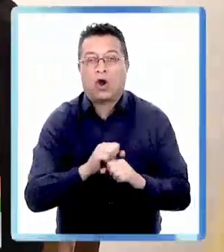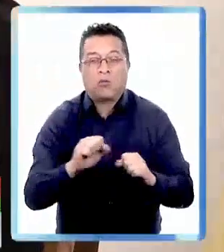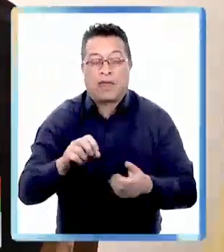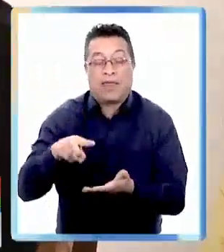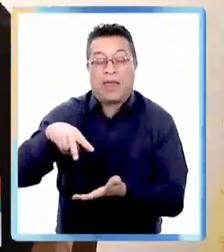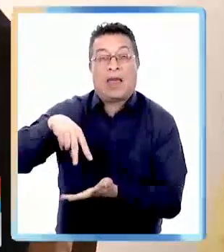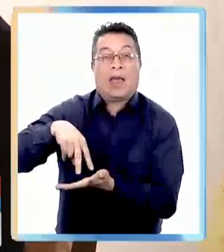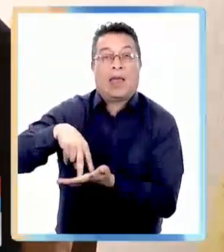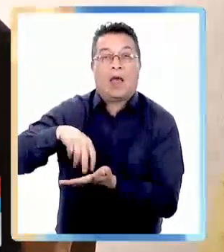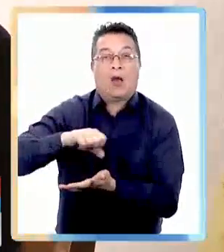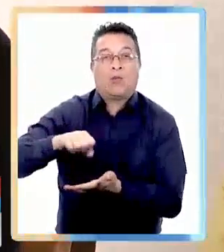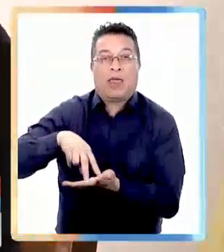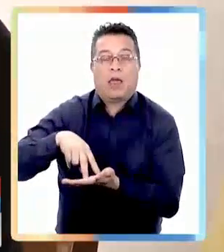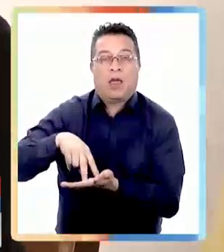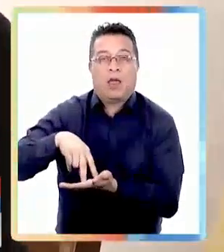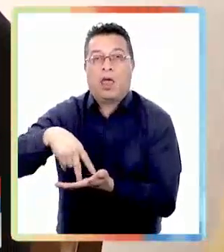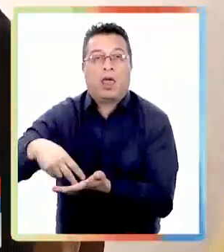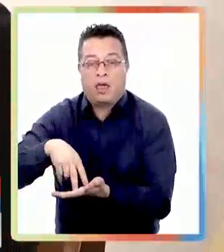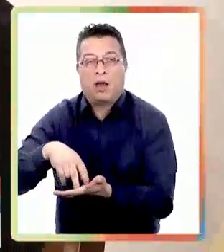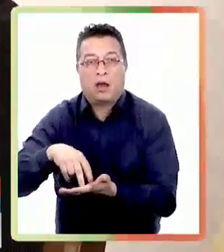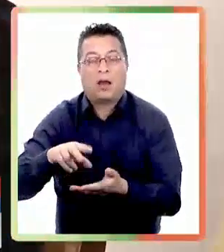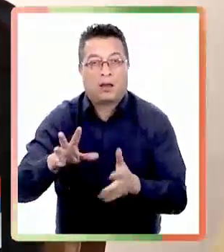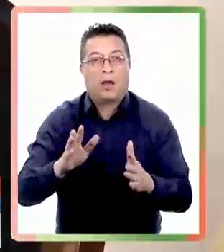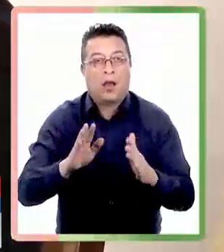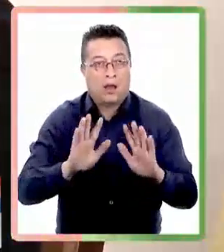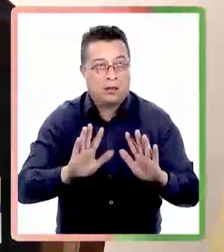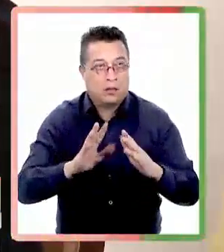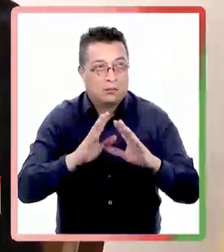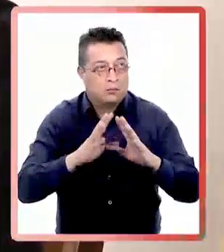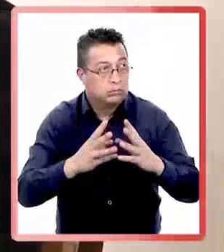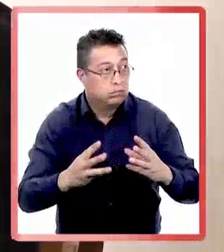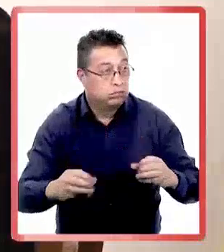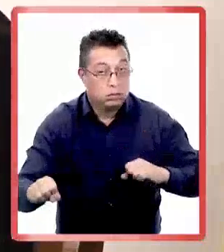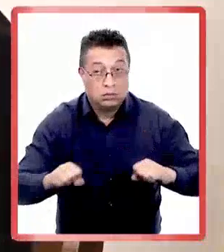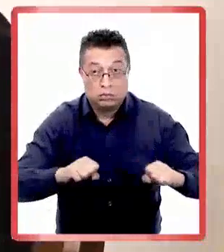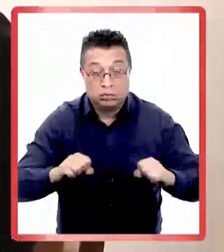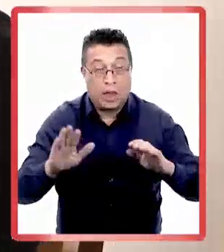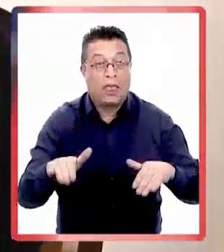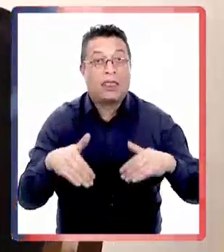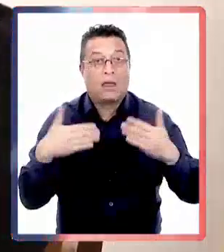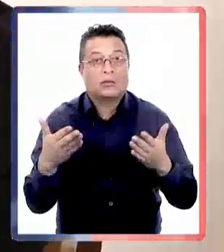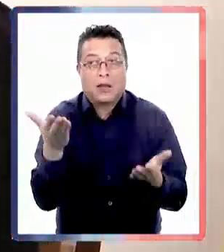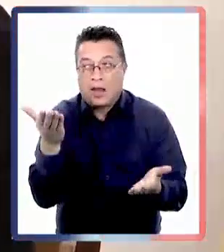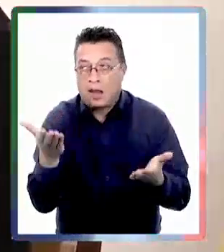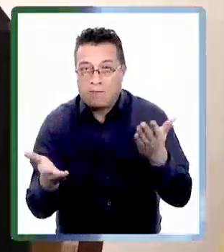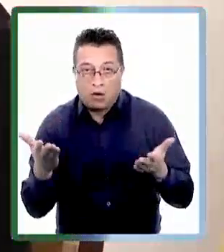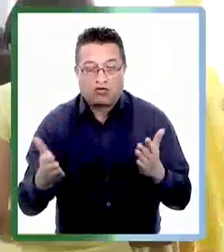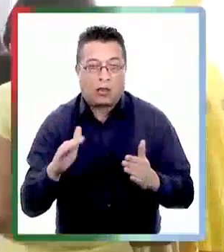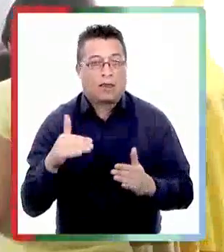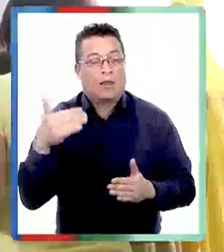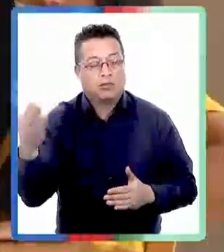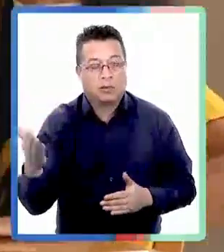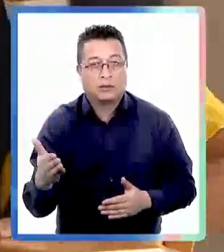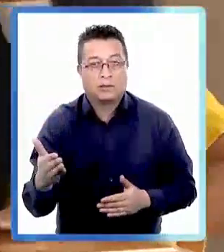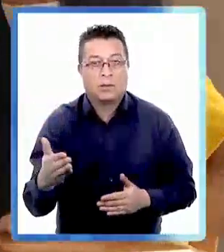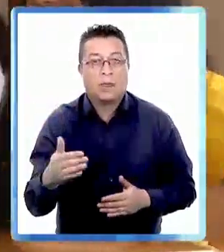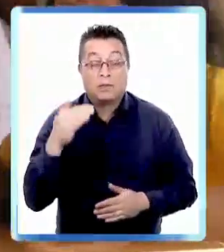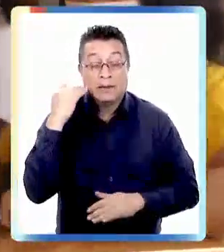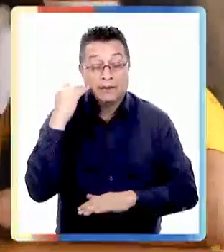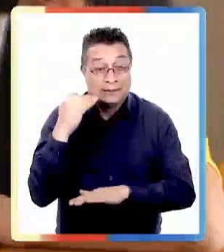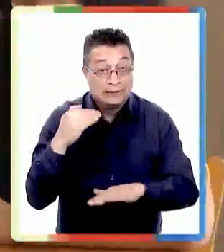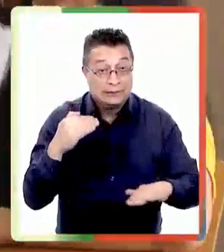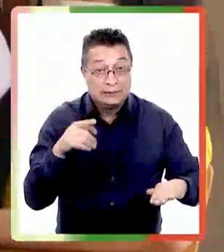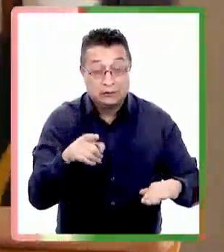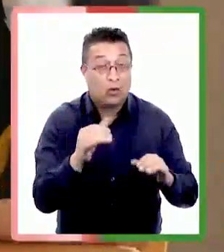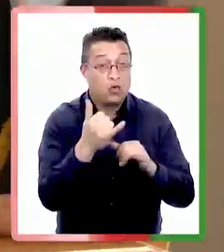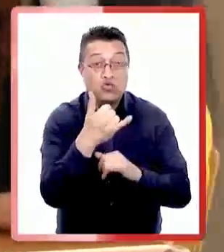no se puede mantener de pie entonces hay que esperar que termine el sismo para después hacer la evacuación correspondiente los más pequeños que